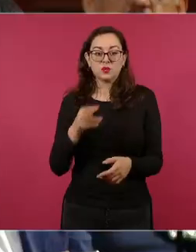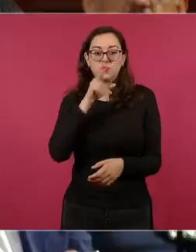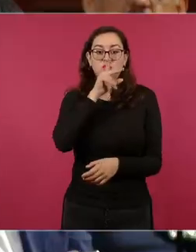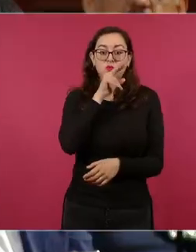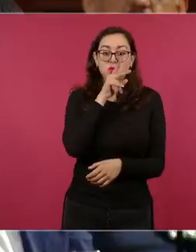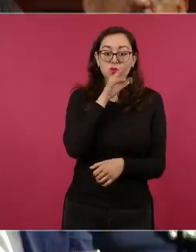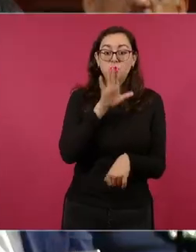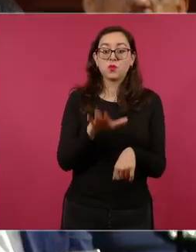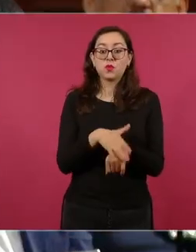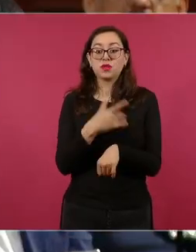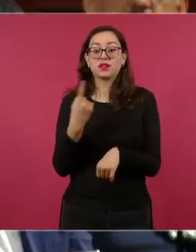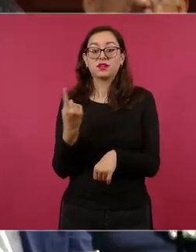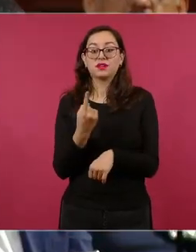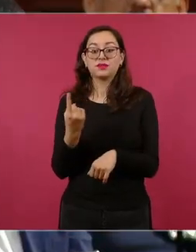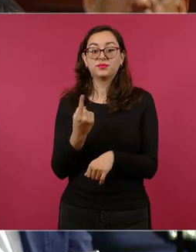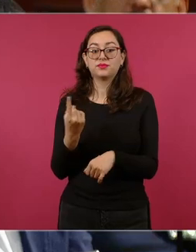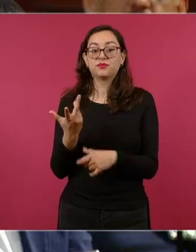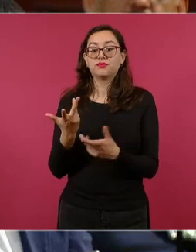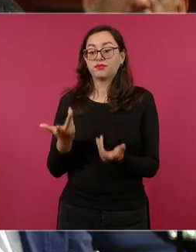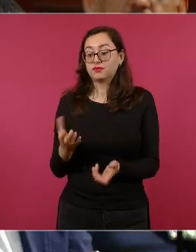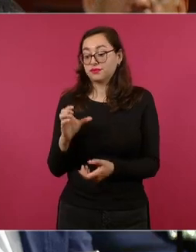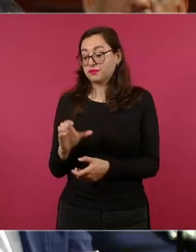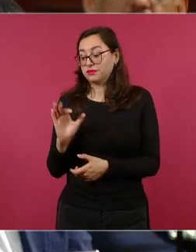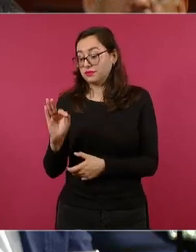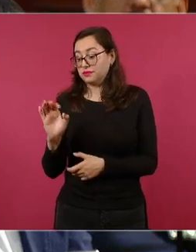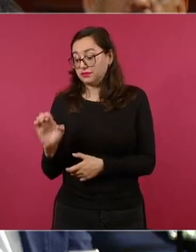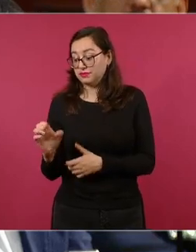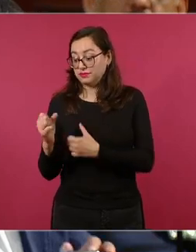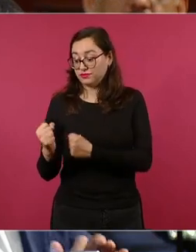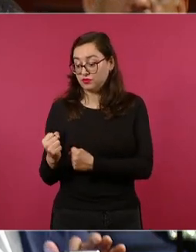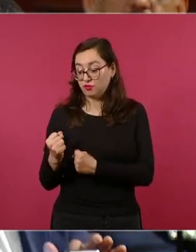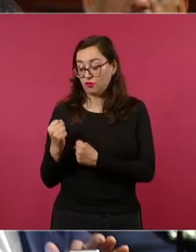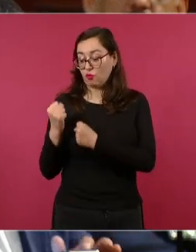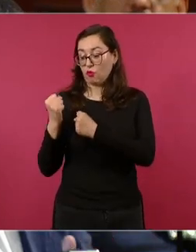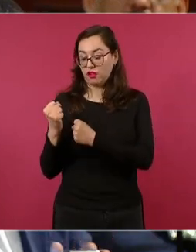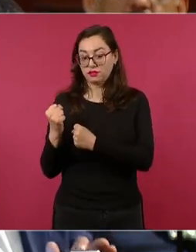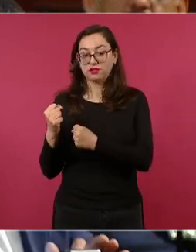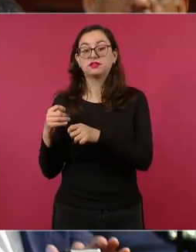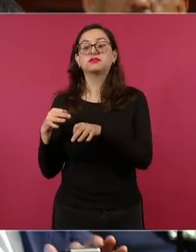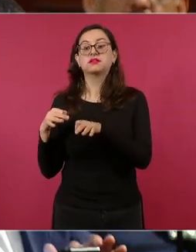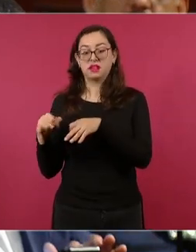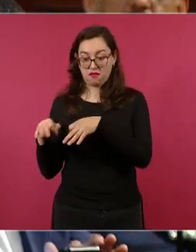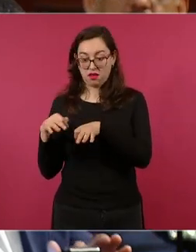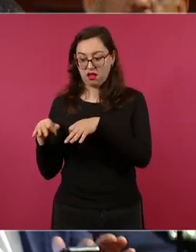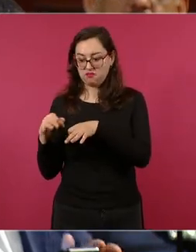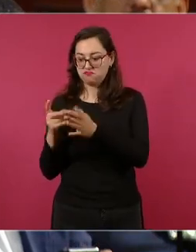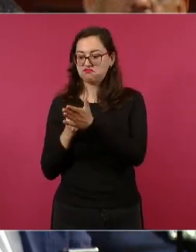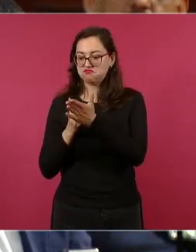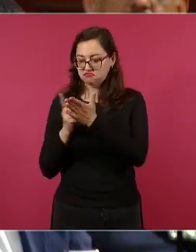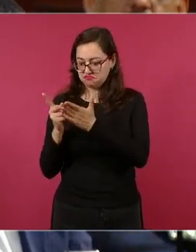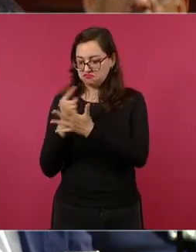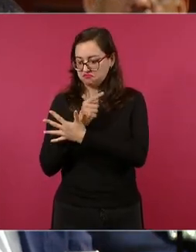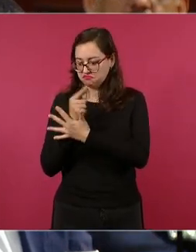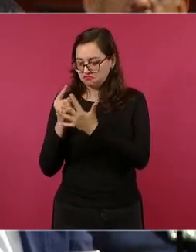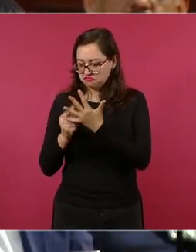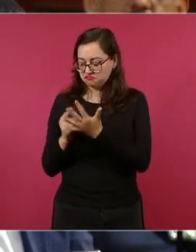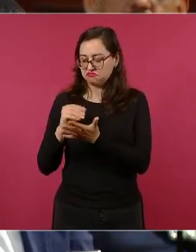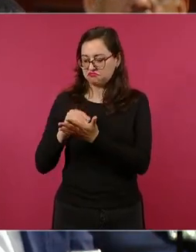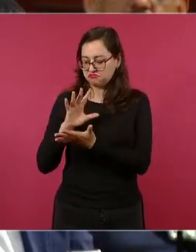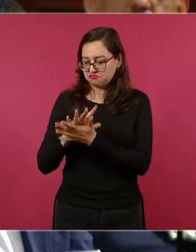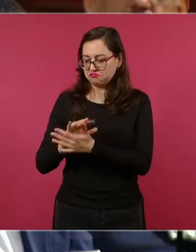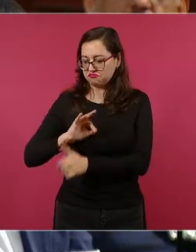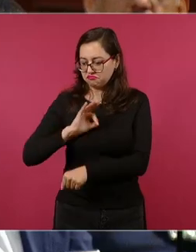nacional en este caso Comisión Federal de Electricidad pues más intereses de reforzar sus derechos laborales de